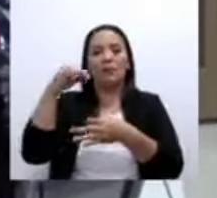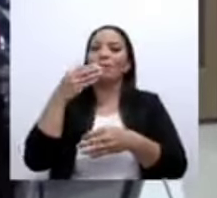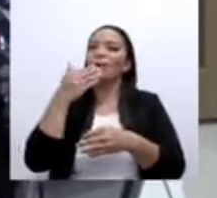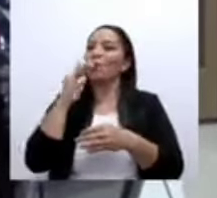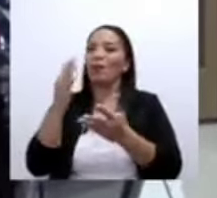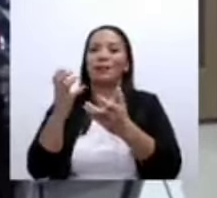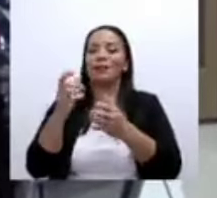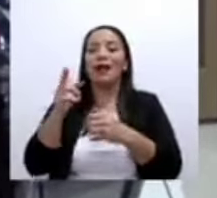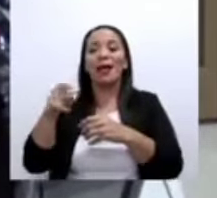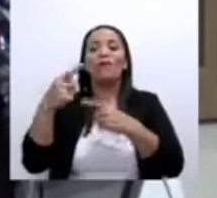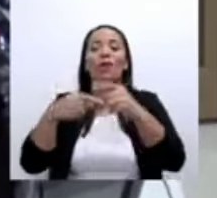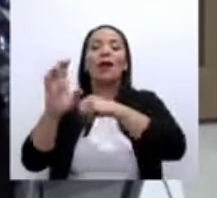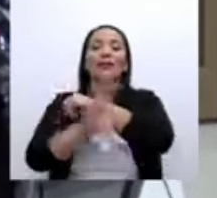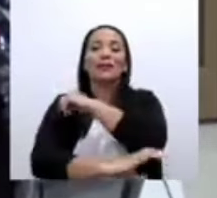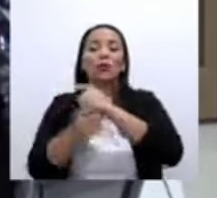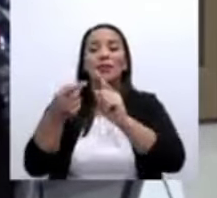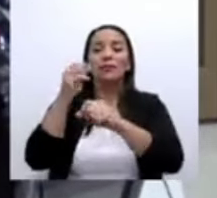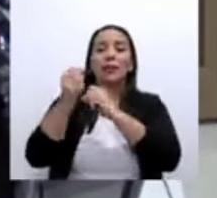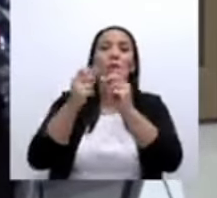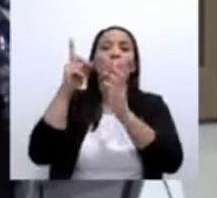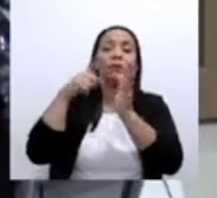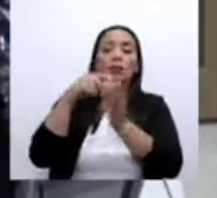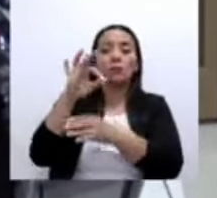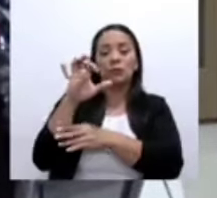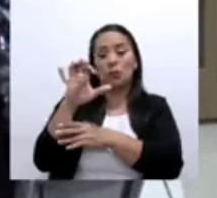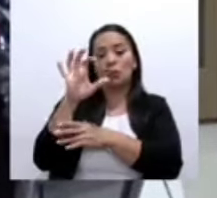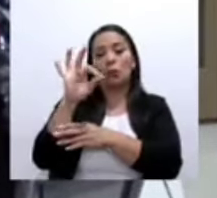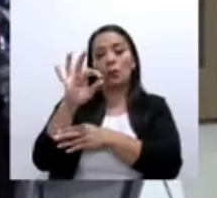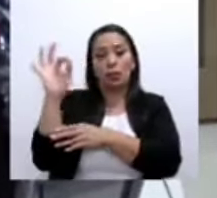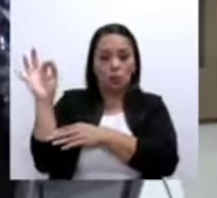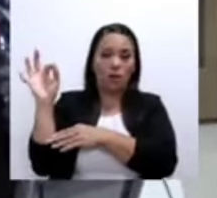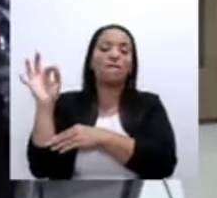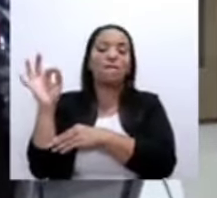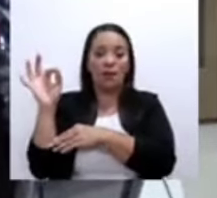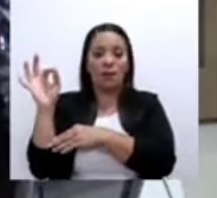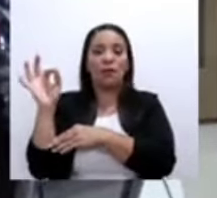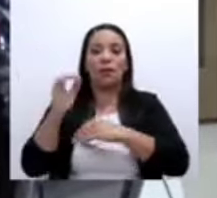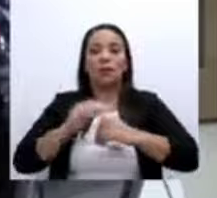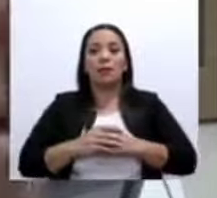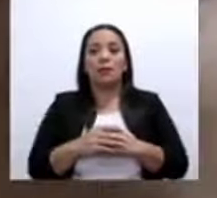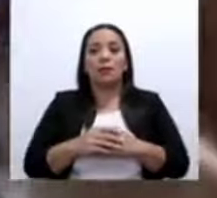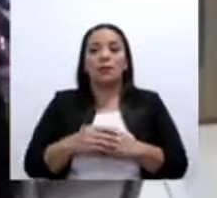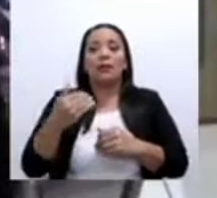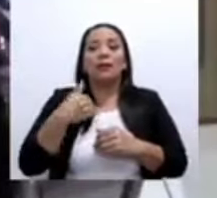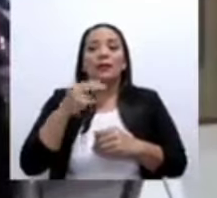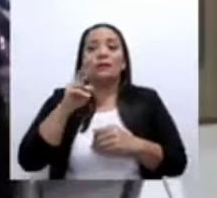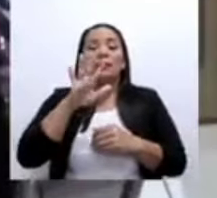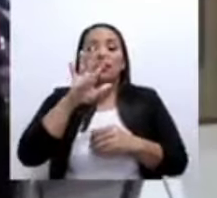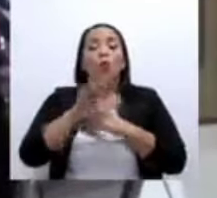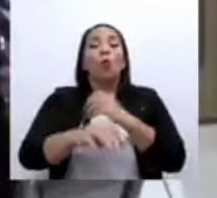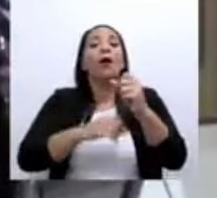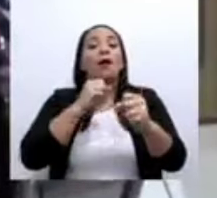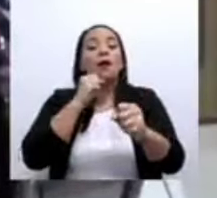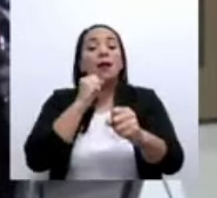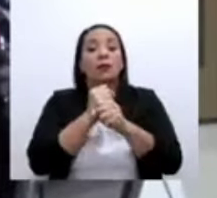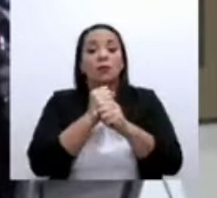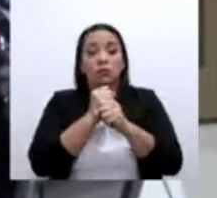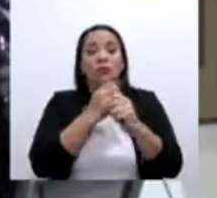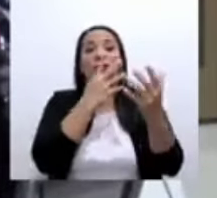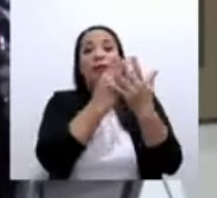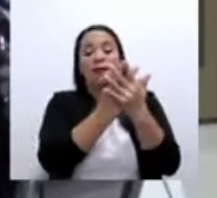Fue sentenciado desde el año 1999. Tiene veinticinco años descontado.